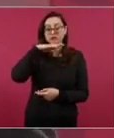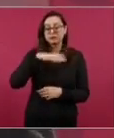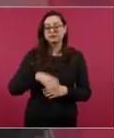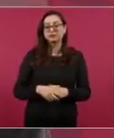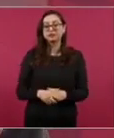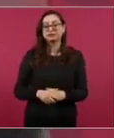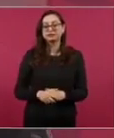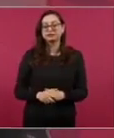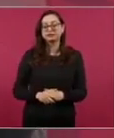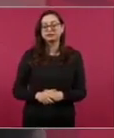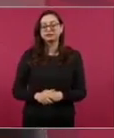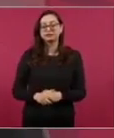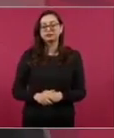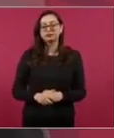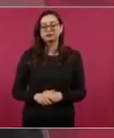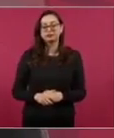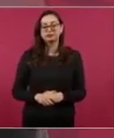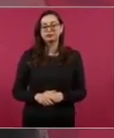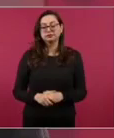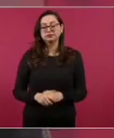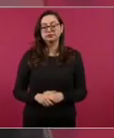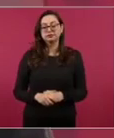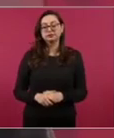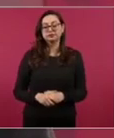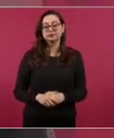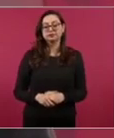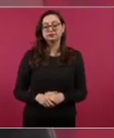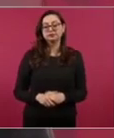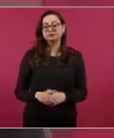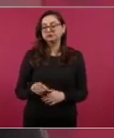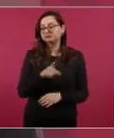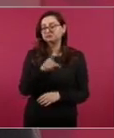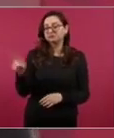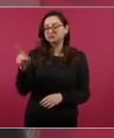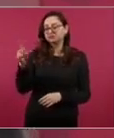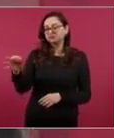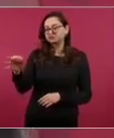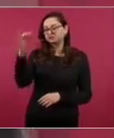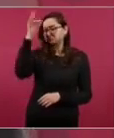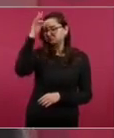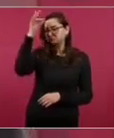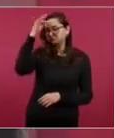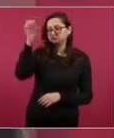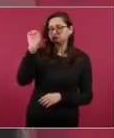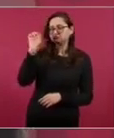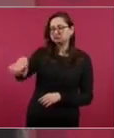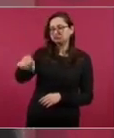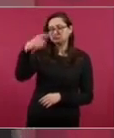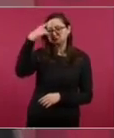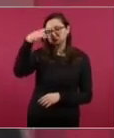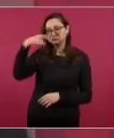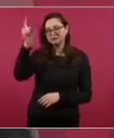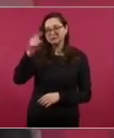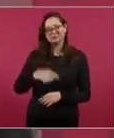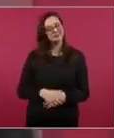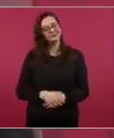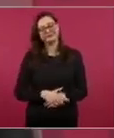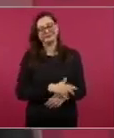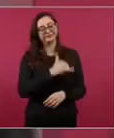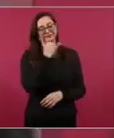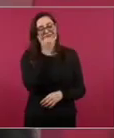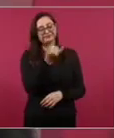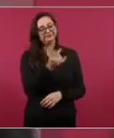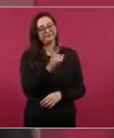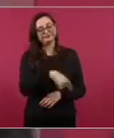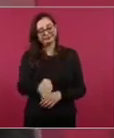es tonto, pues se equivocan. Tonto